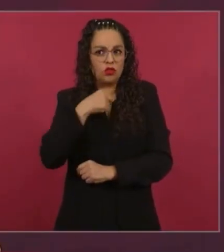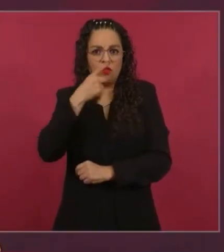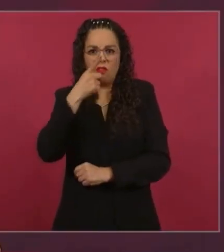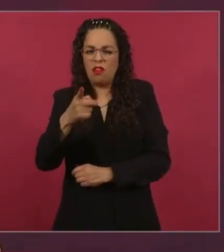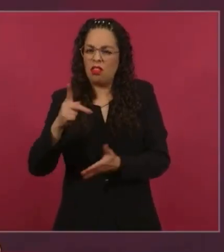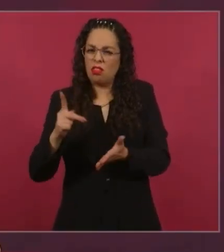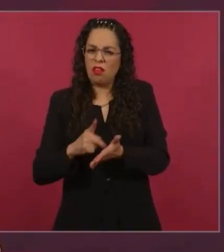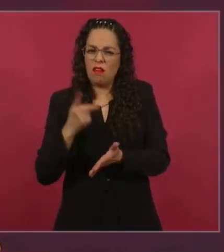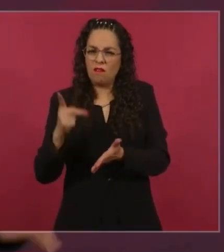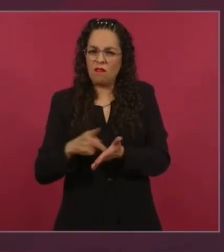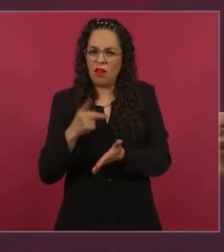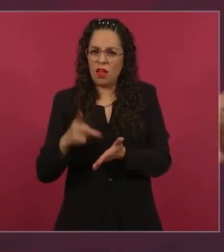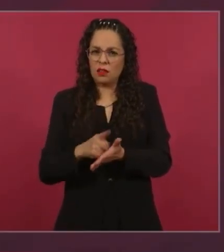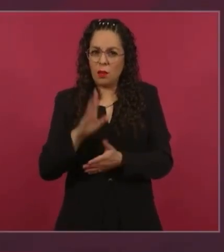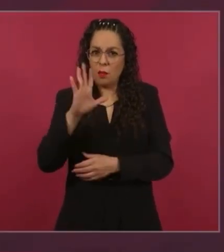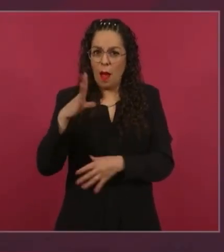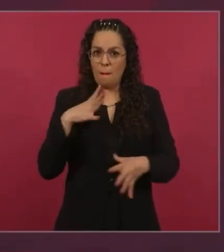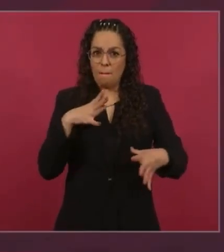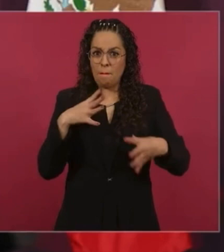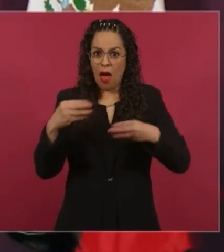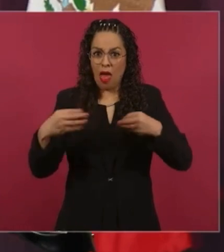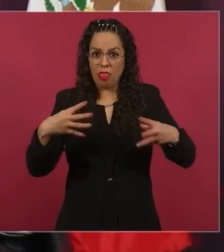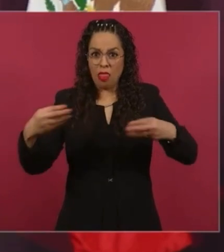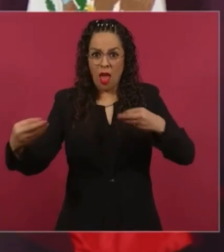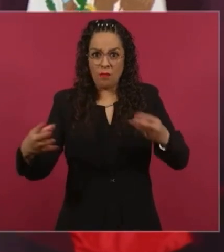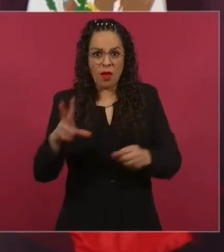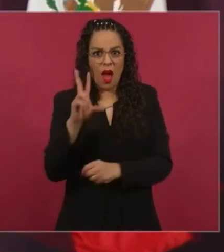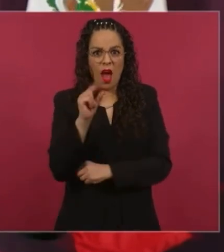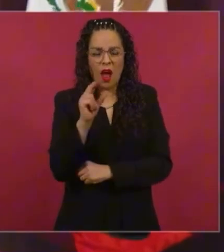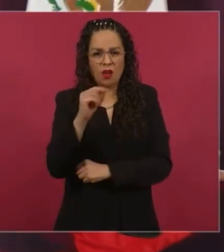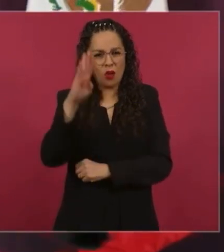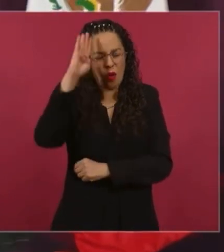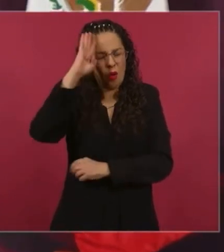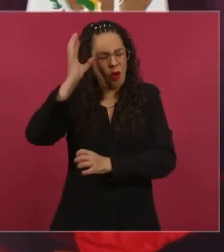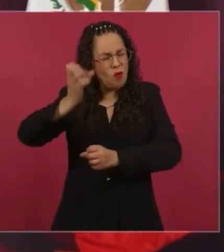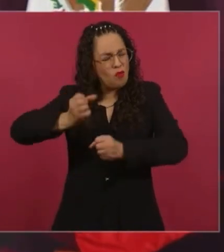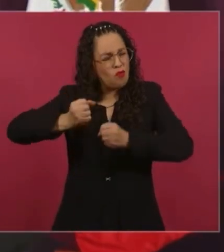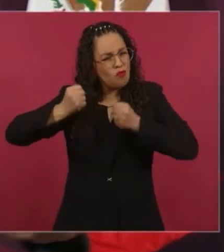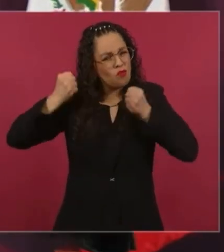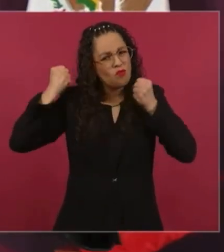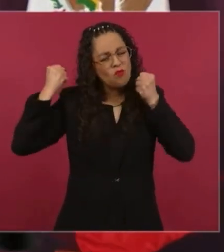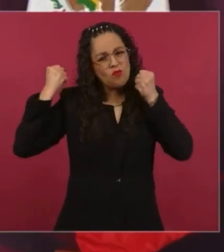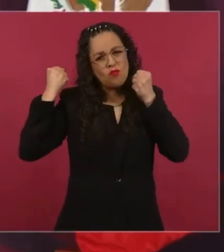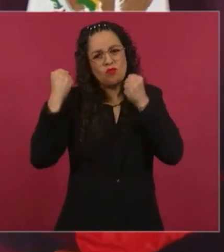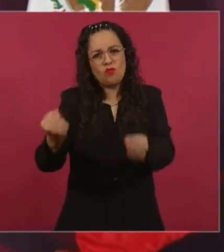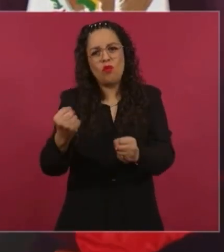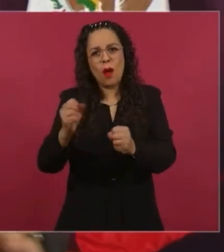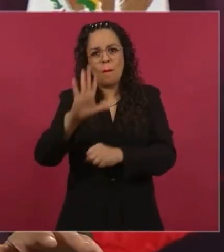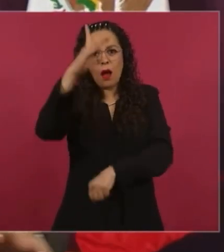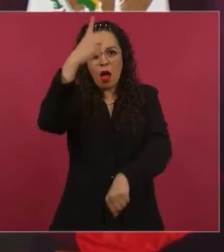una cosa desbordada, terrible.